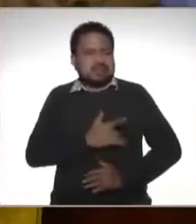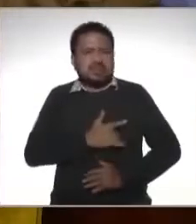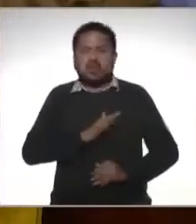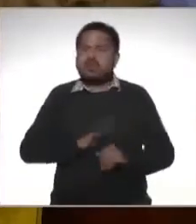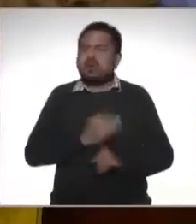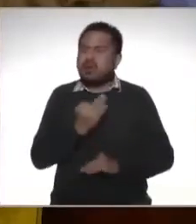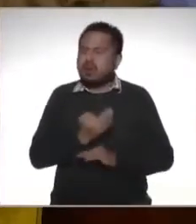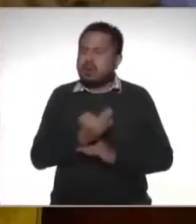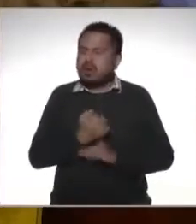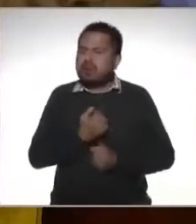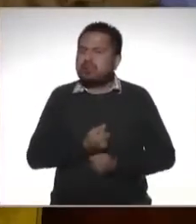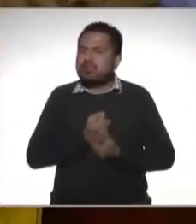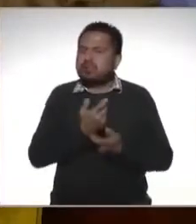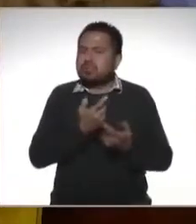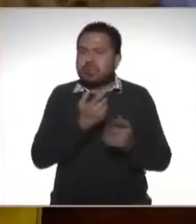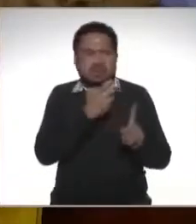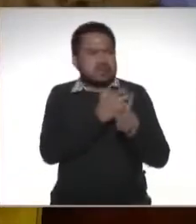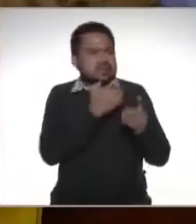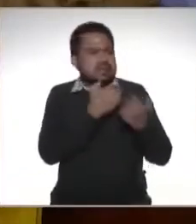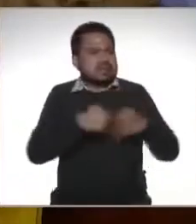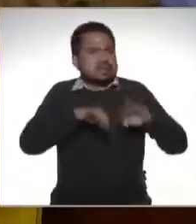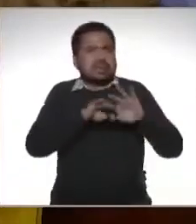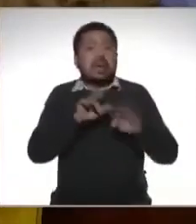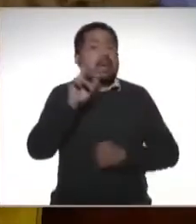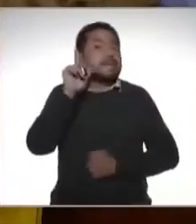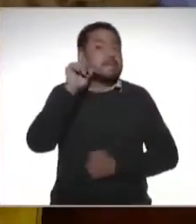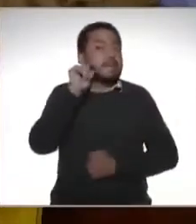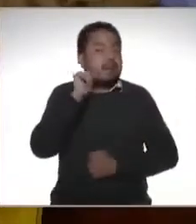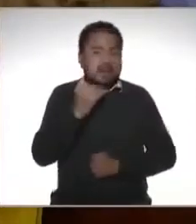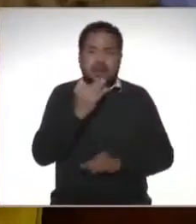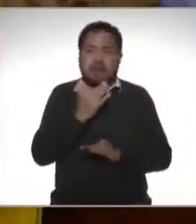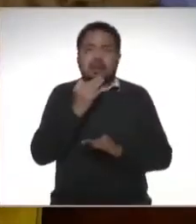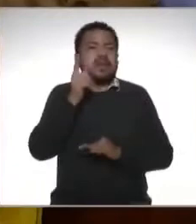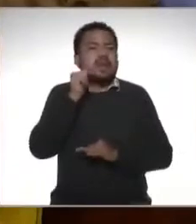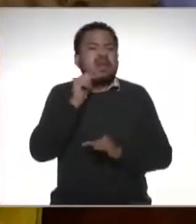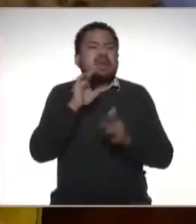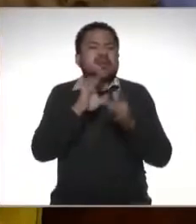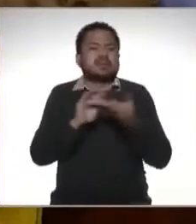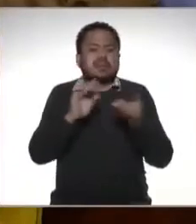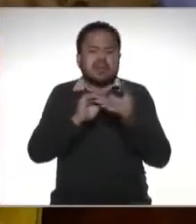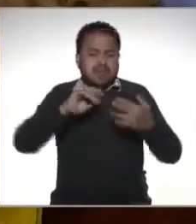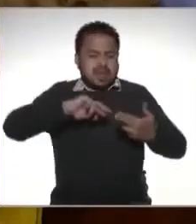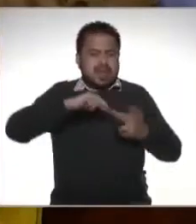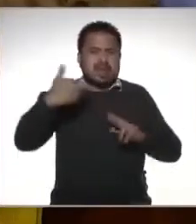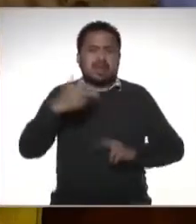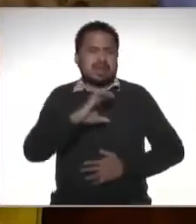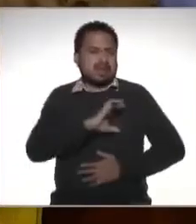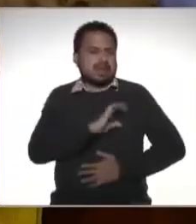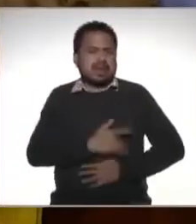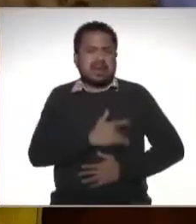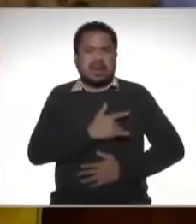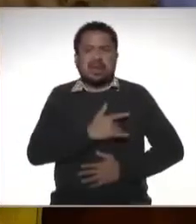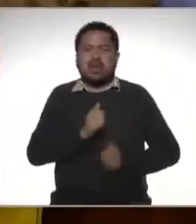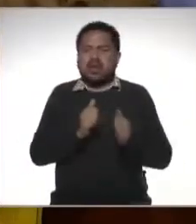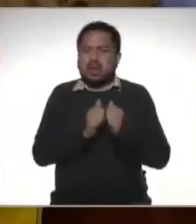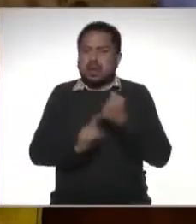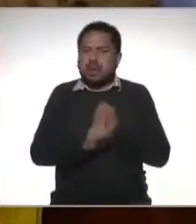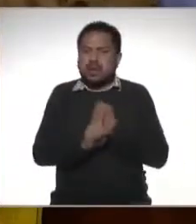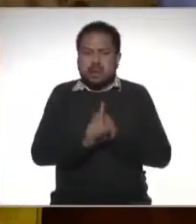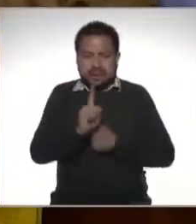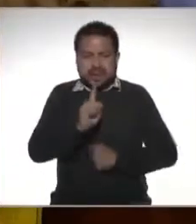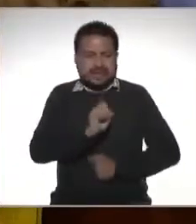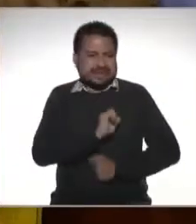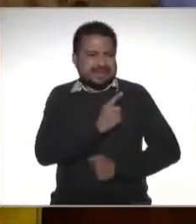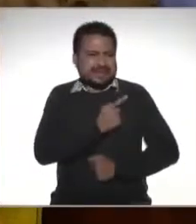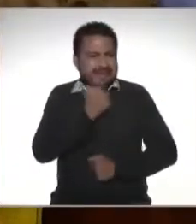parte importante? Pues porque la realidad es que mañana vamos a estar hablando sobre relaciones afectivas de personas con problemas de salud